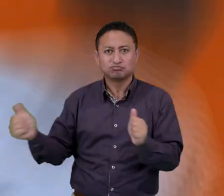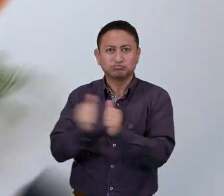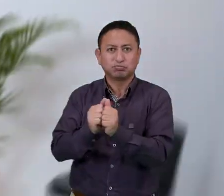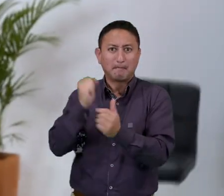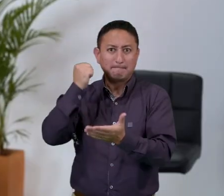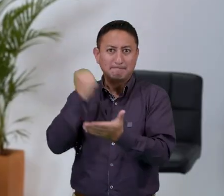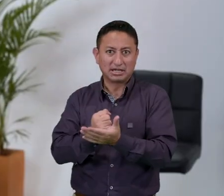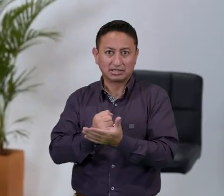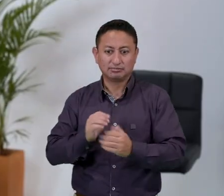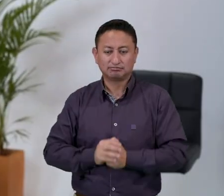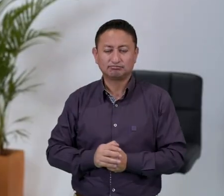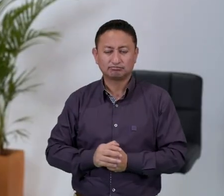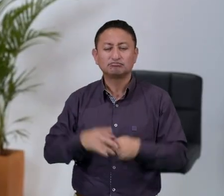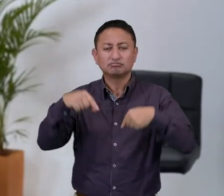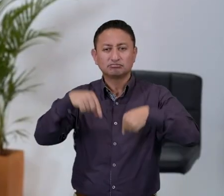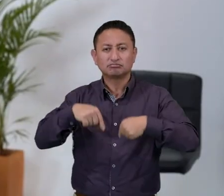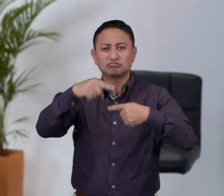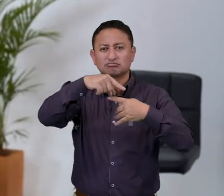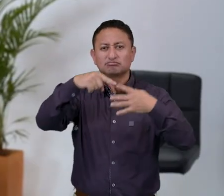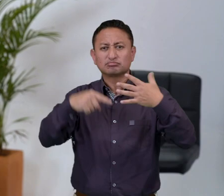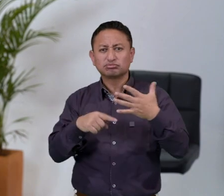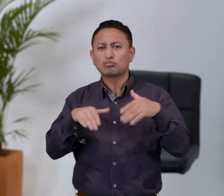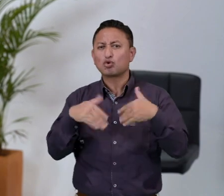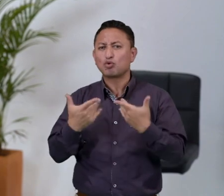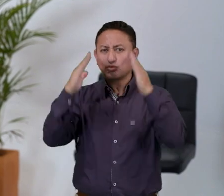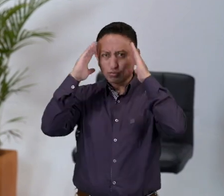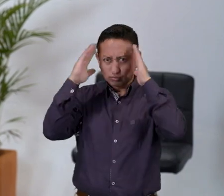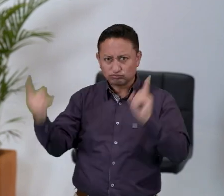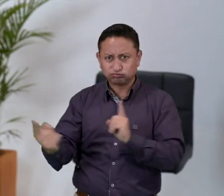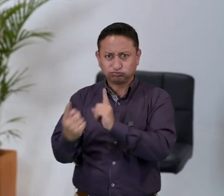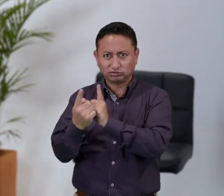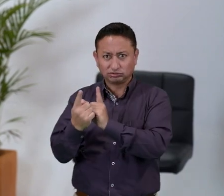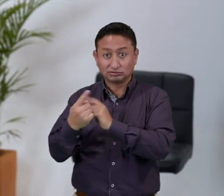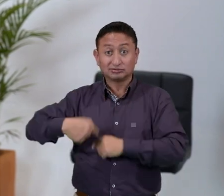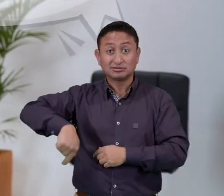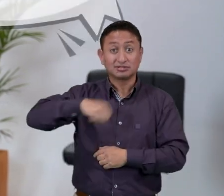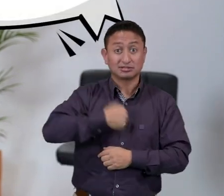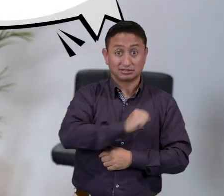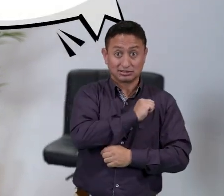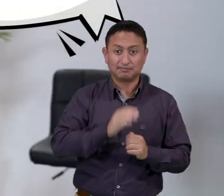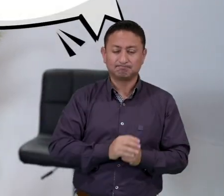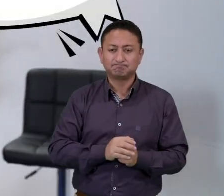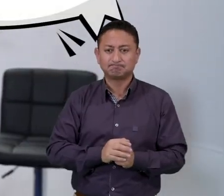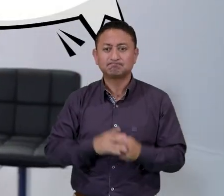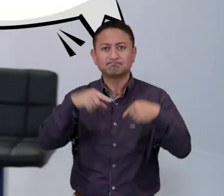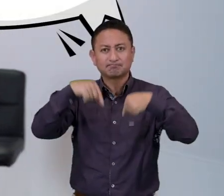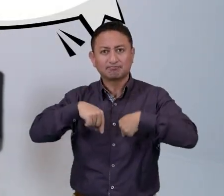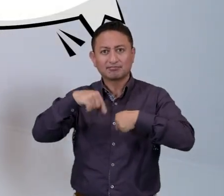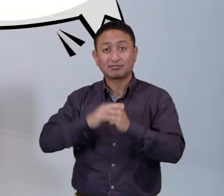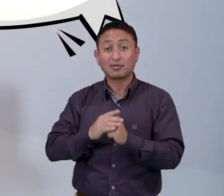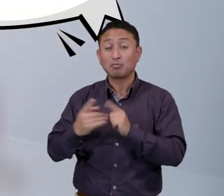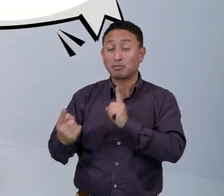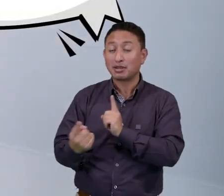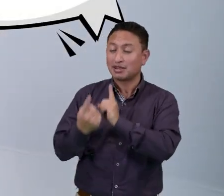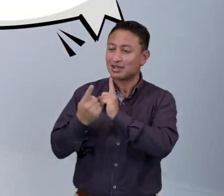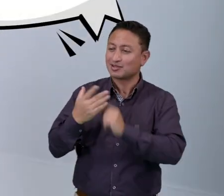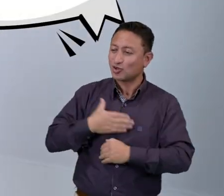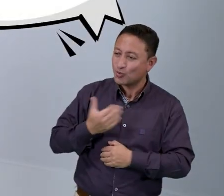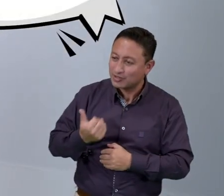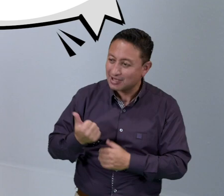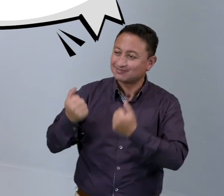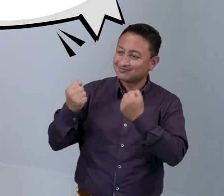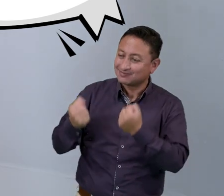la marca. Algunos elementos importantes de la atención del cliente que sí se investigó son Mantener un contacto amable con los